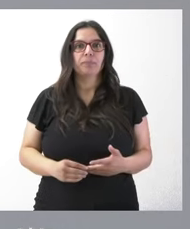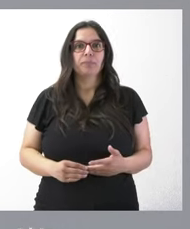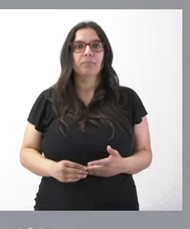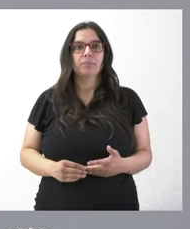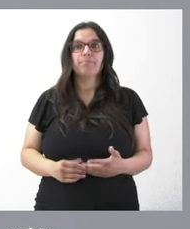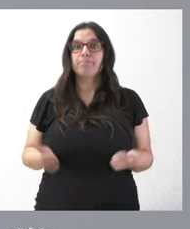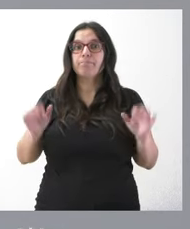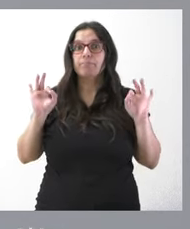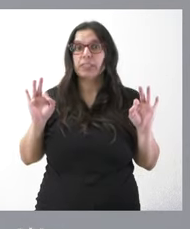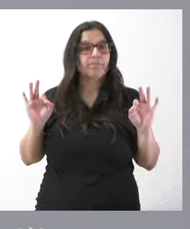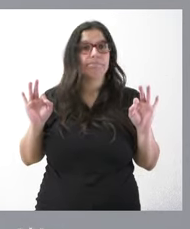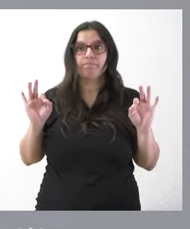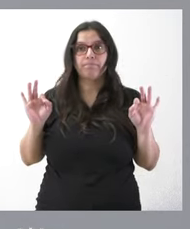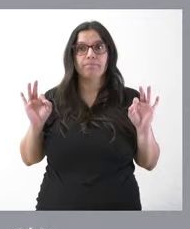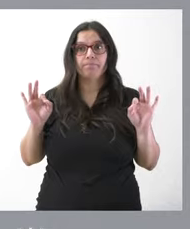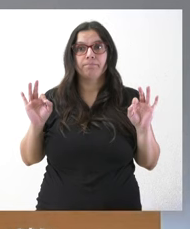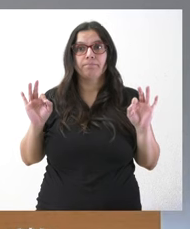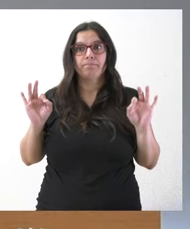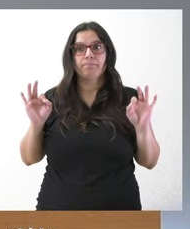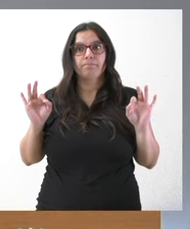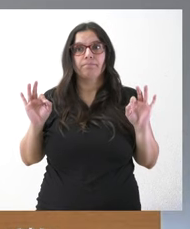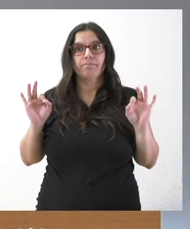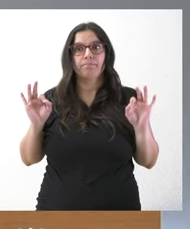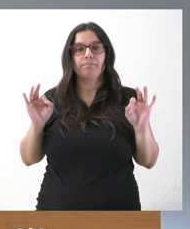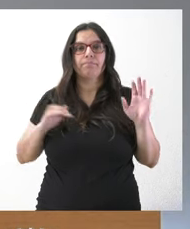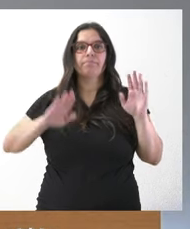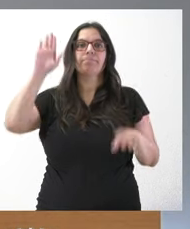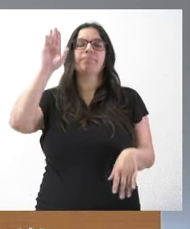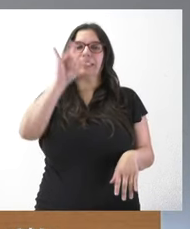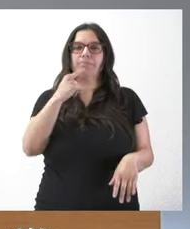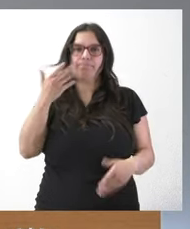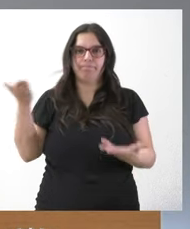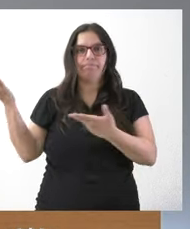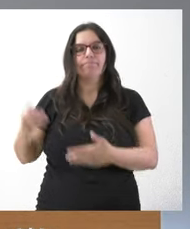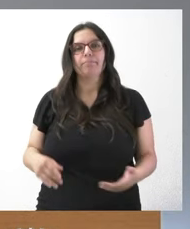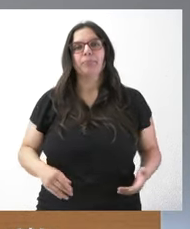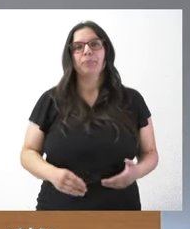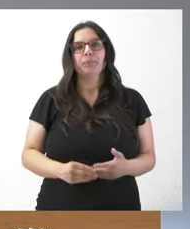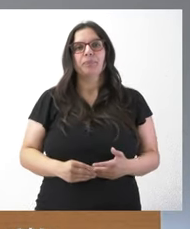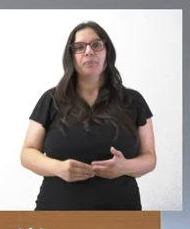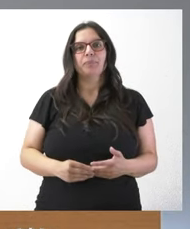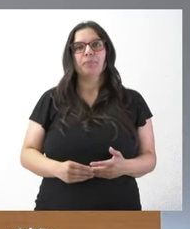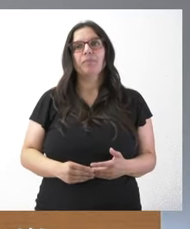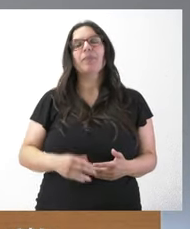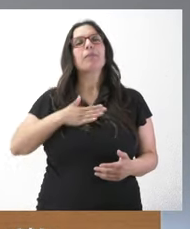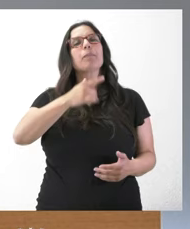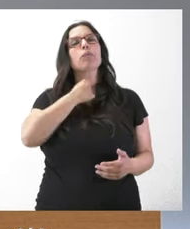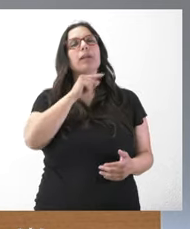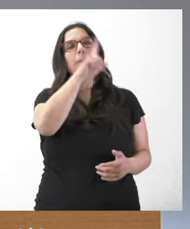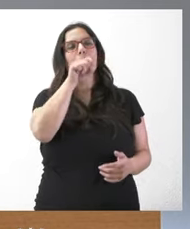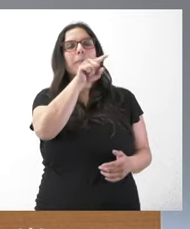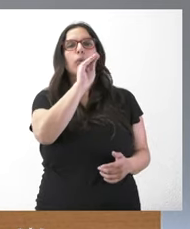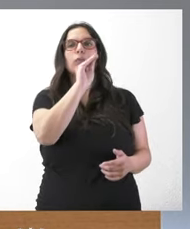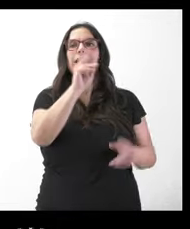¿Alguna pregunta más? Pues sí adelante A mí me gustaría preguntarle sobre